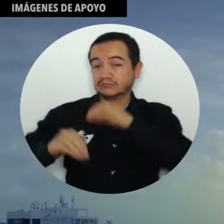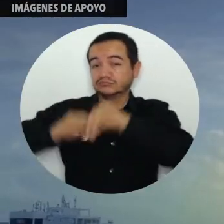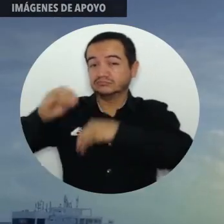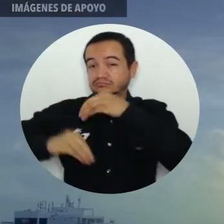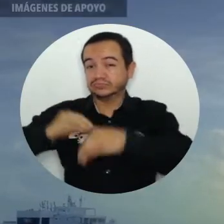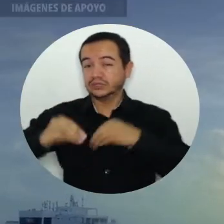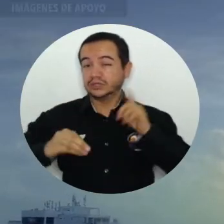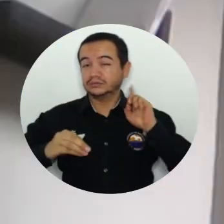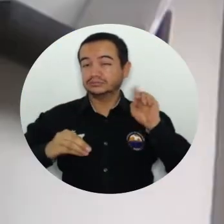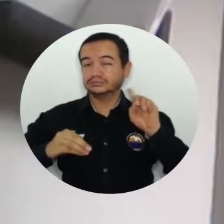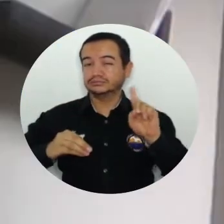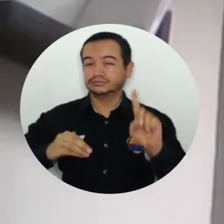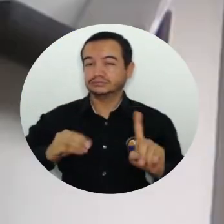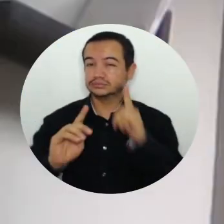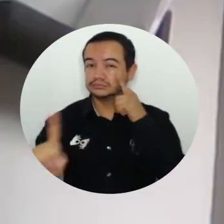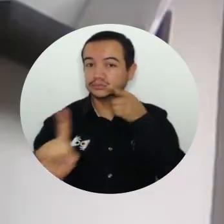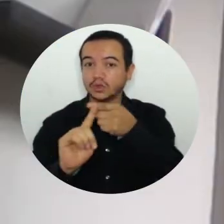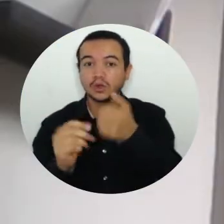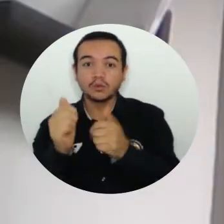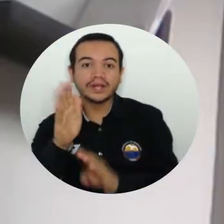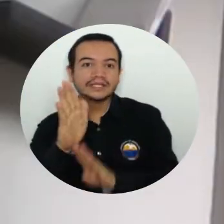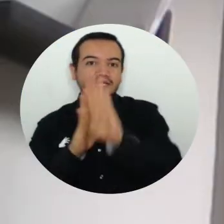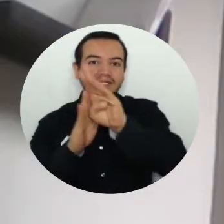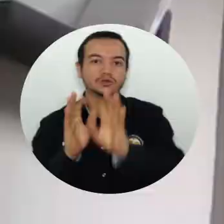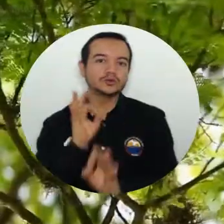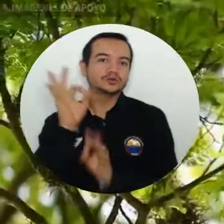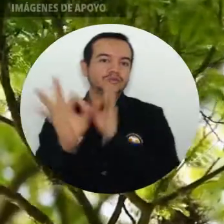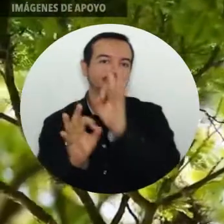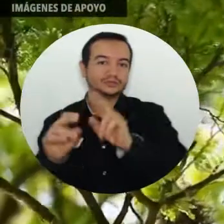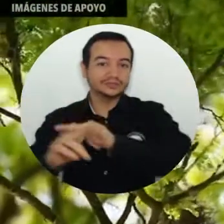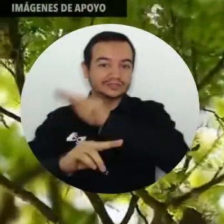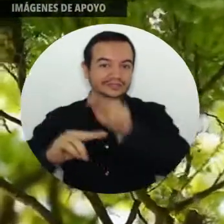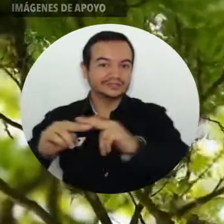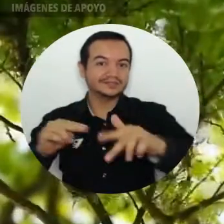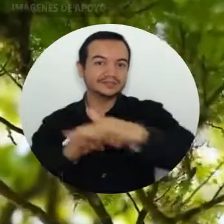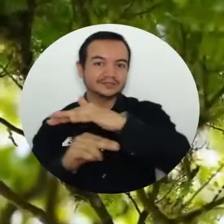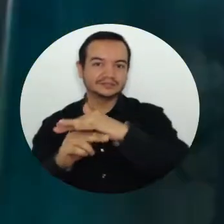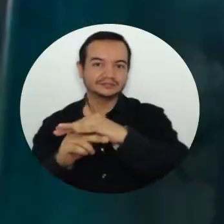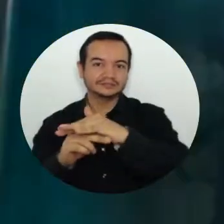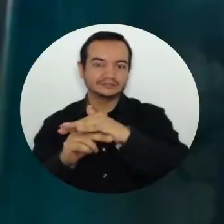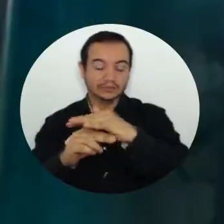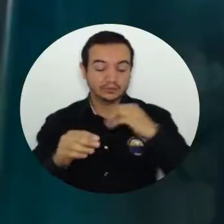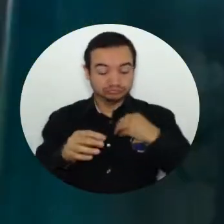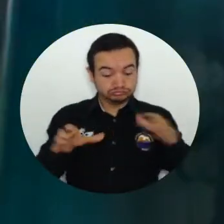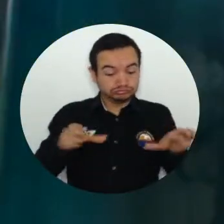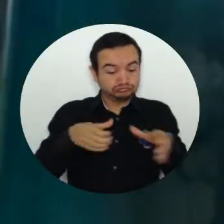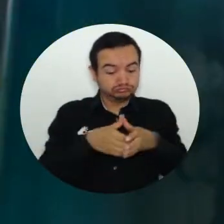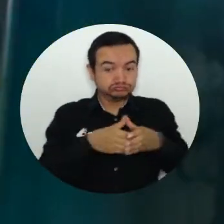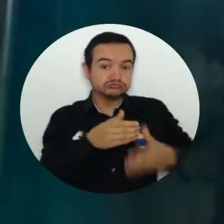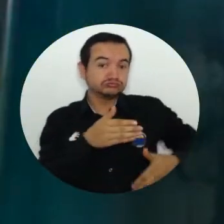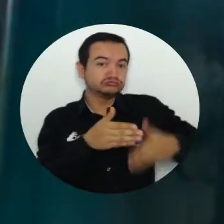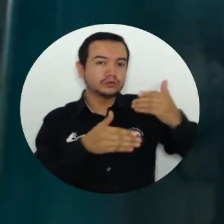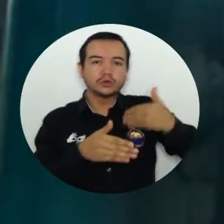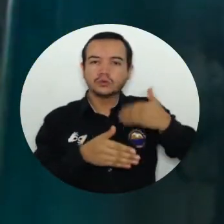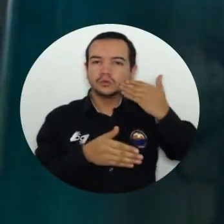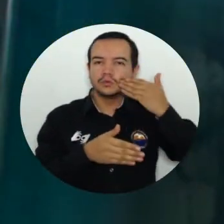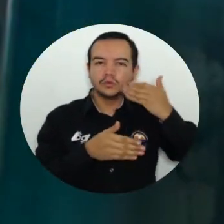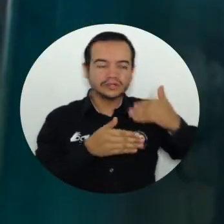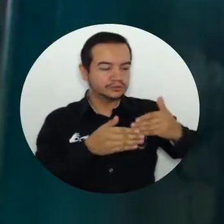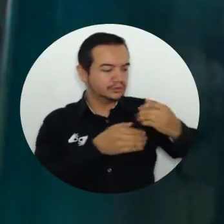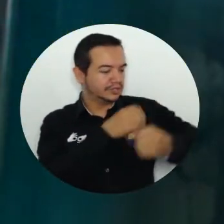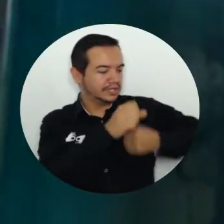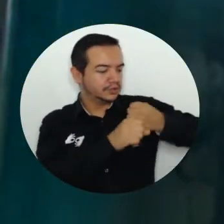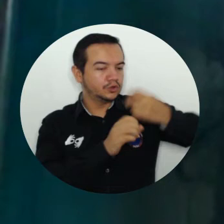años se ha desarrollado por alcanzar los objetivos de desarrollo sostenible. Es un trabajo que hemos venido desarrollando, un equipo de trabajo,